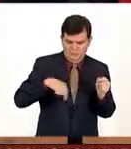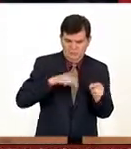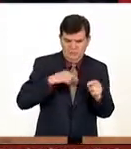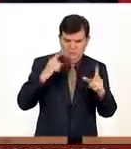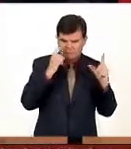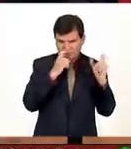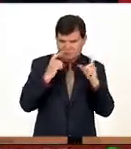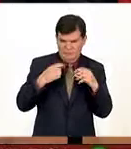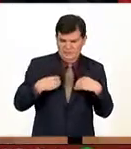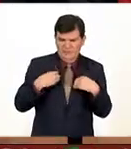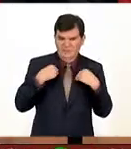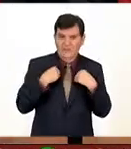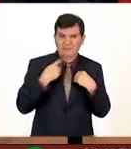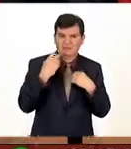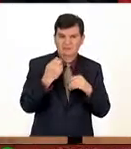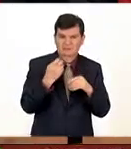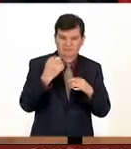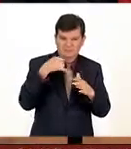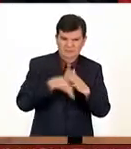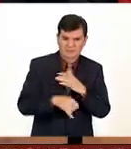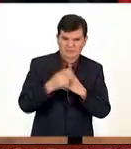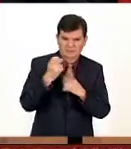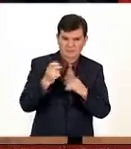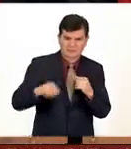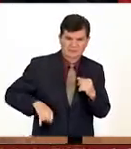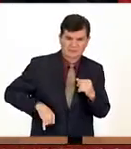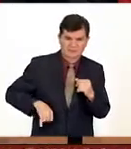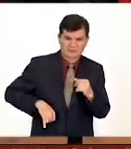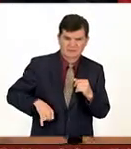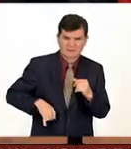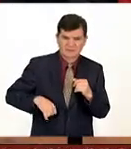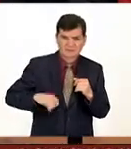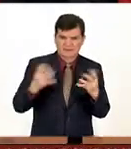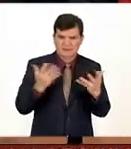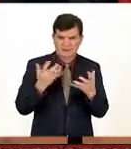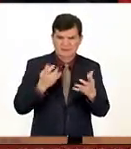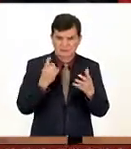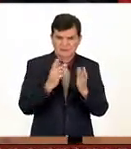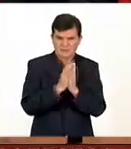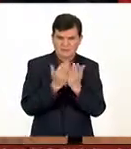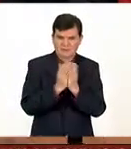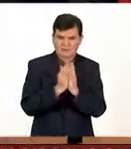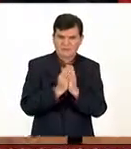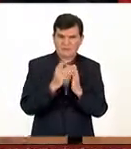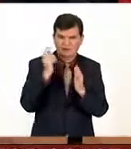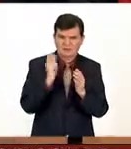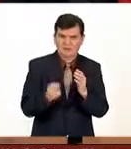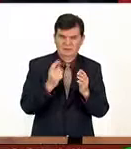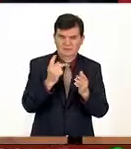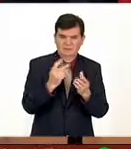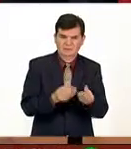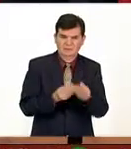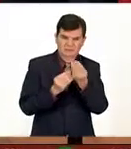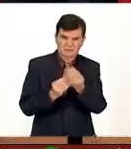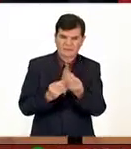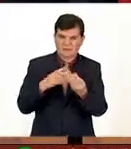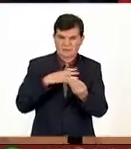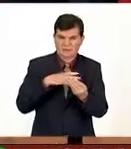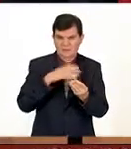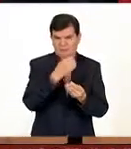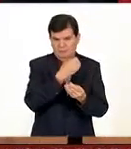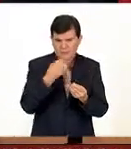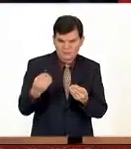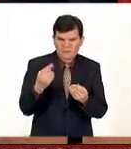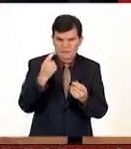hemos dedicado toda la vida y es en el fondo y por eso me interesa la producción de un libro no que es una pieza que tiene un orden